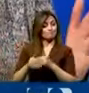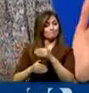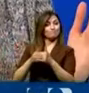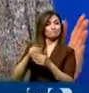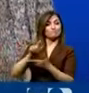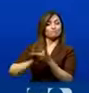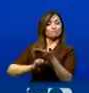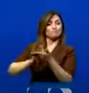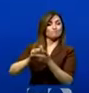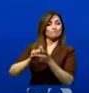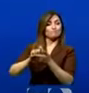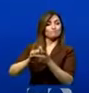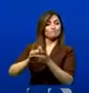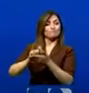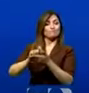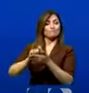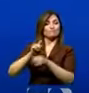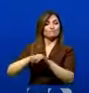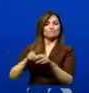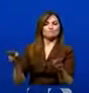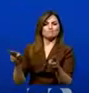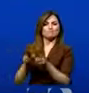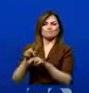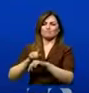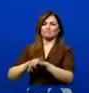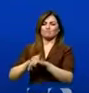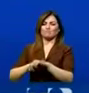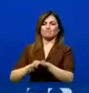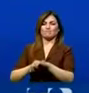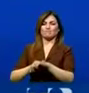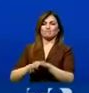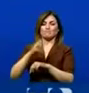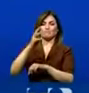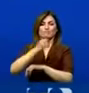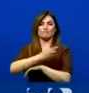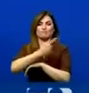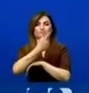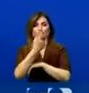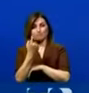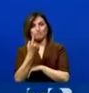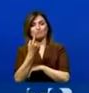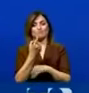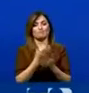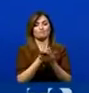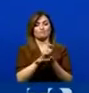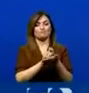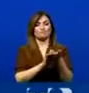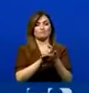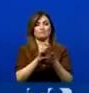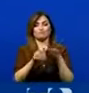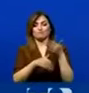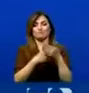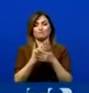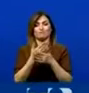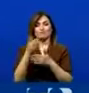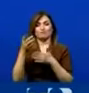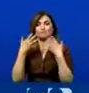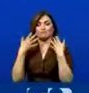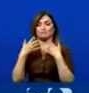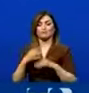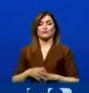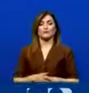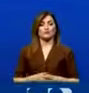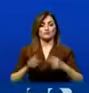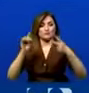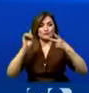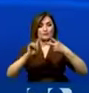la contratación se reduzca en el tiempo y podamos tener en el lapso de 60 días las contrataciones realizadas y en el puerto de Guayaquil. Sobre